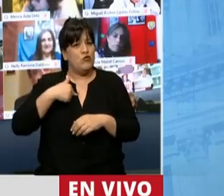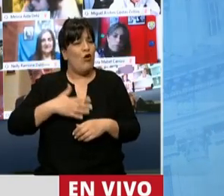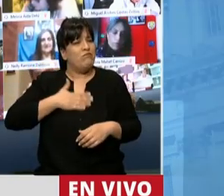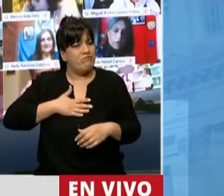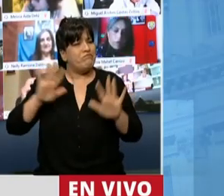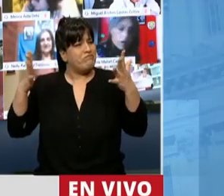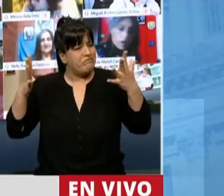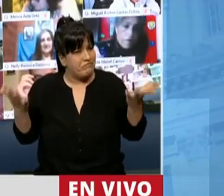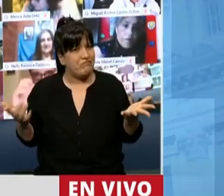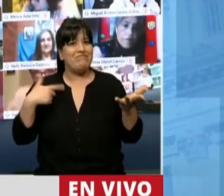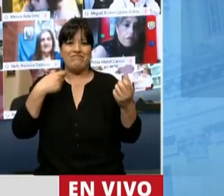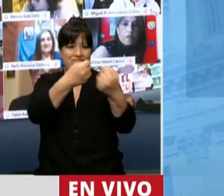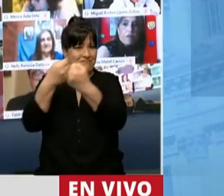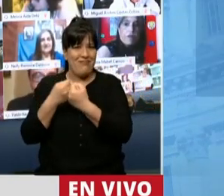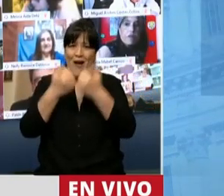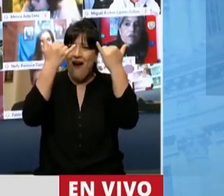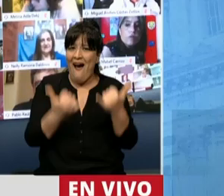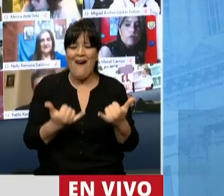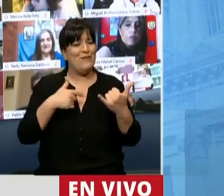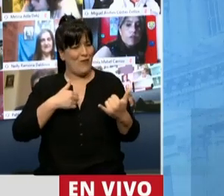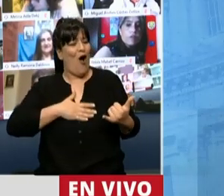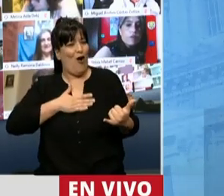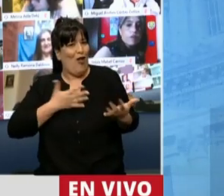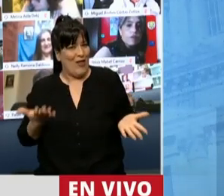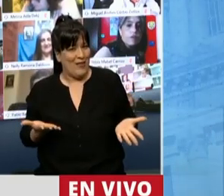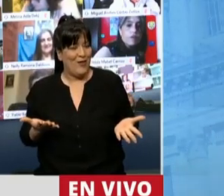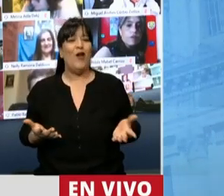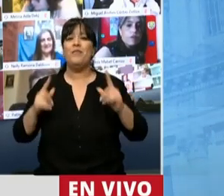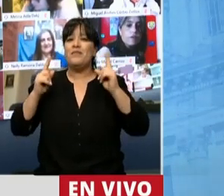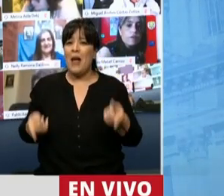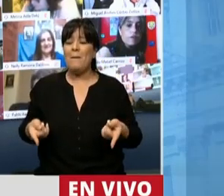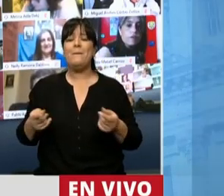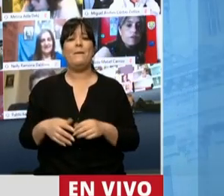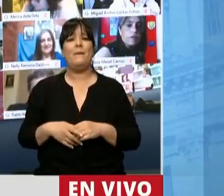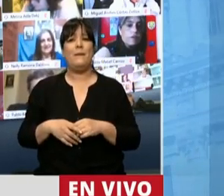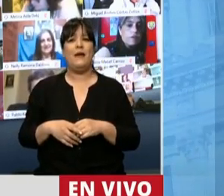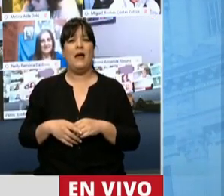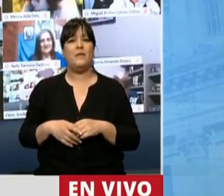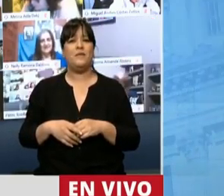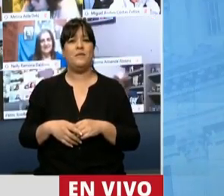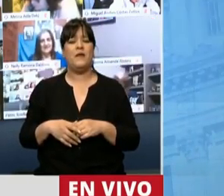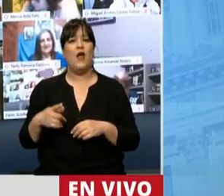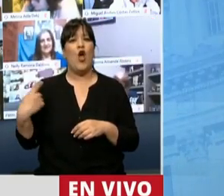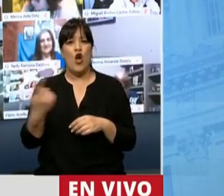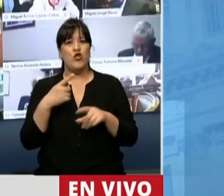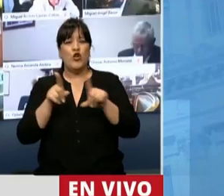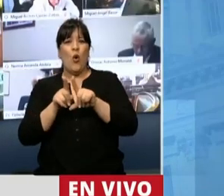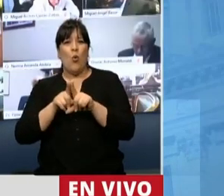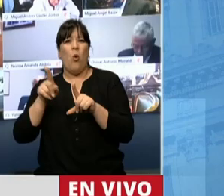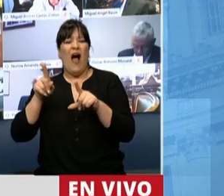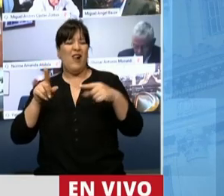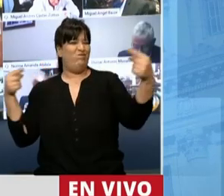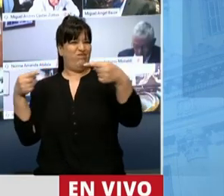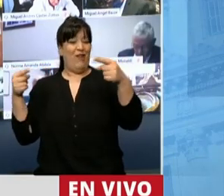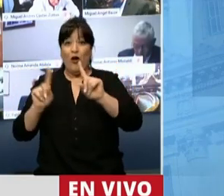cuando coincidimos, celebro cuando no tomamos posiciones antagónicas